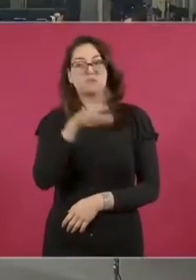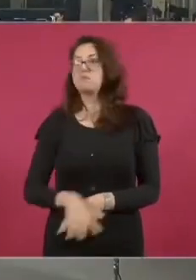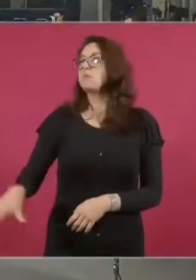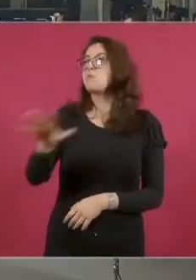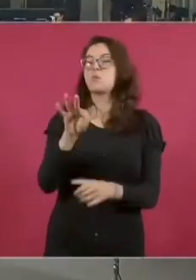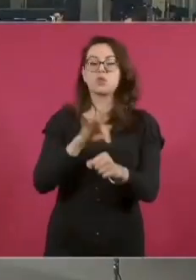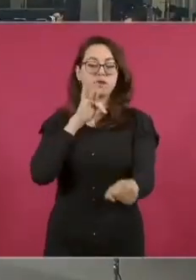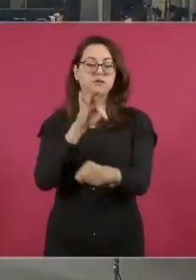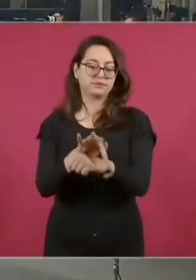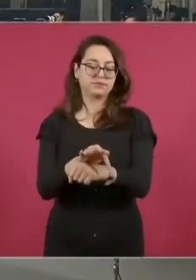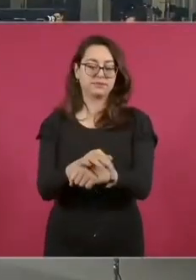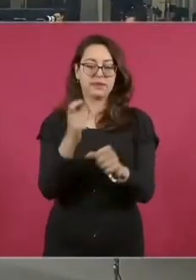Eso sería posible.